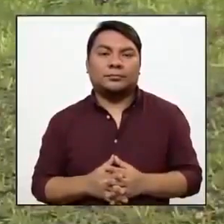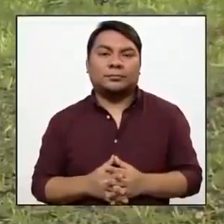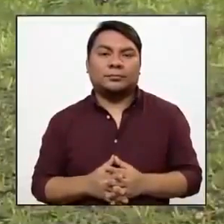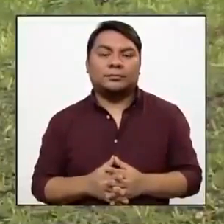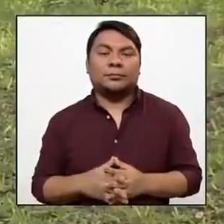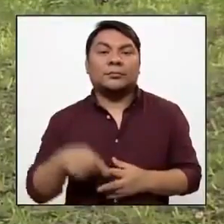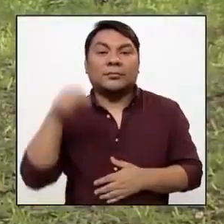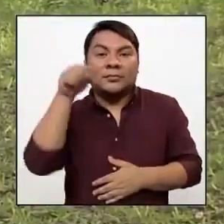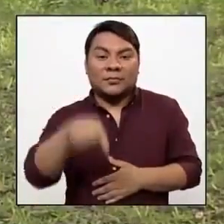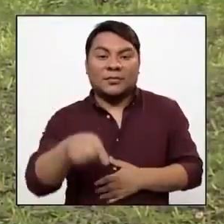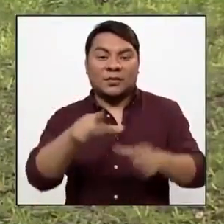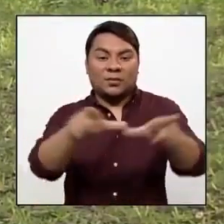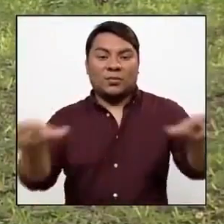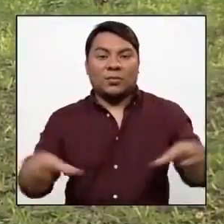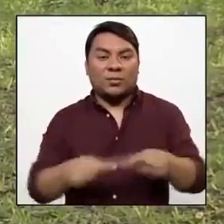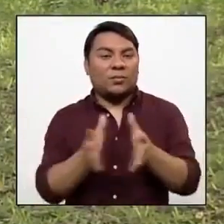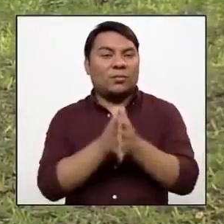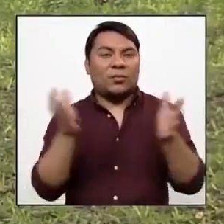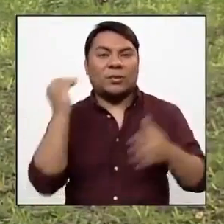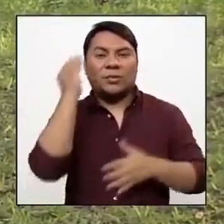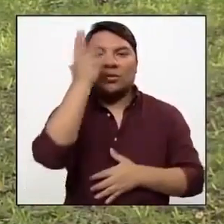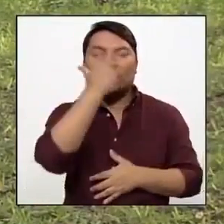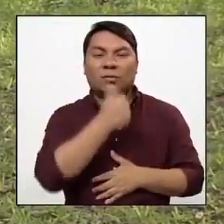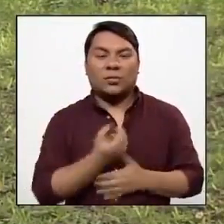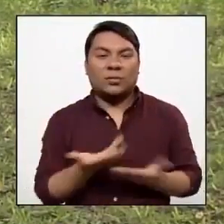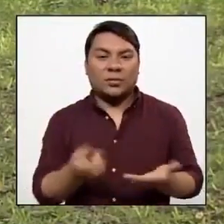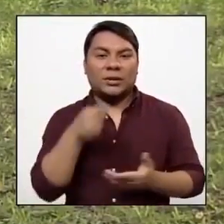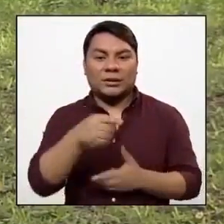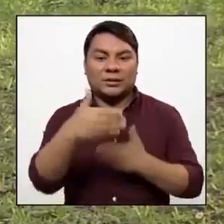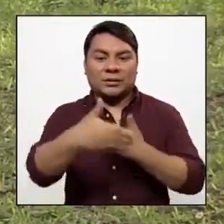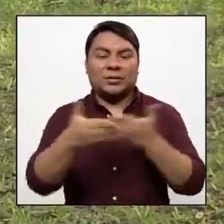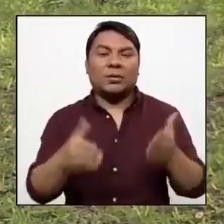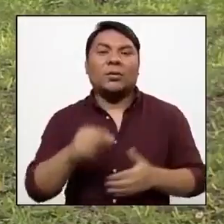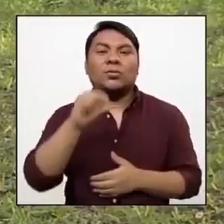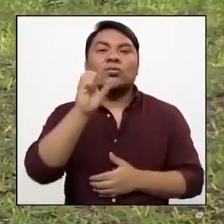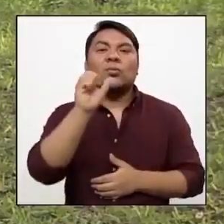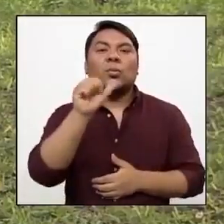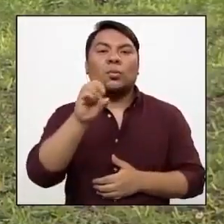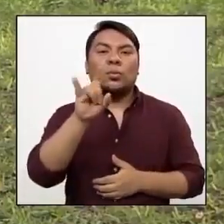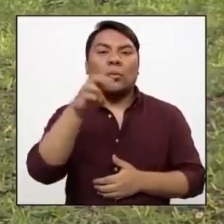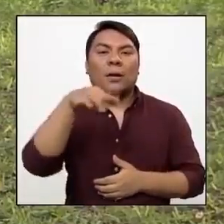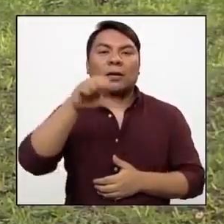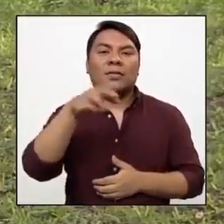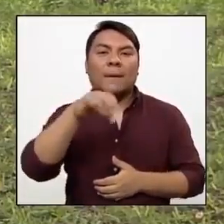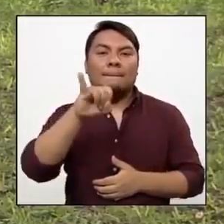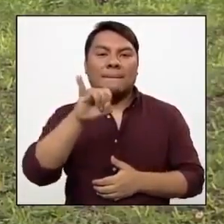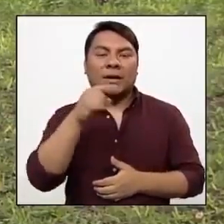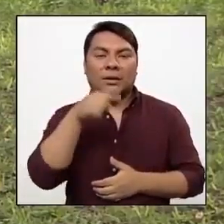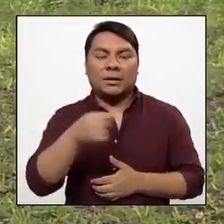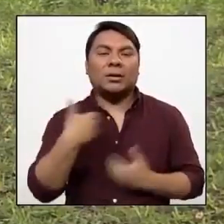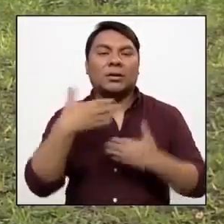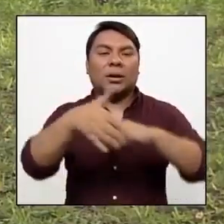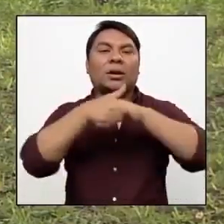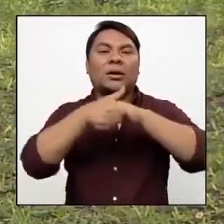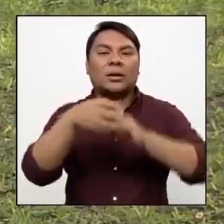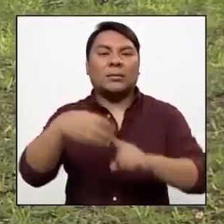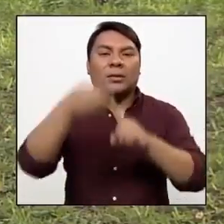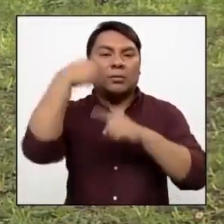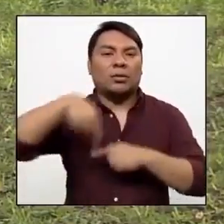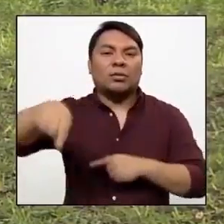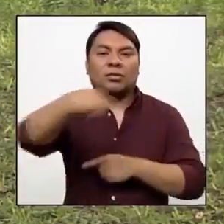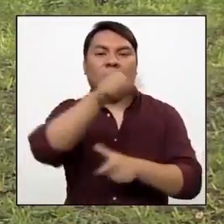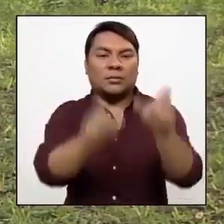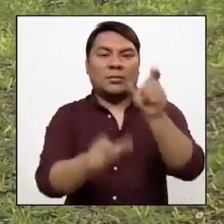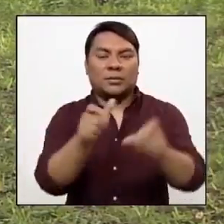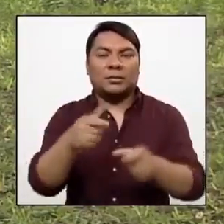Un lugar muy lindo, con mucha calidez, el centro Munami. Hay que mandarles un saludo especial a todos los que están ahí